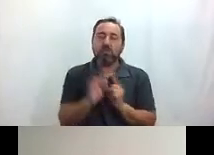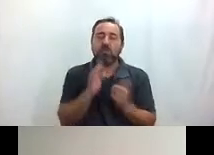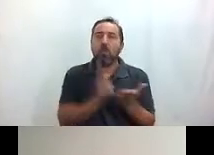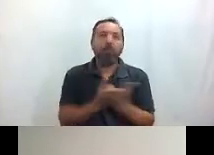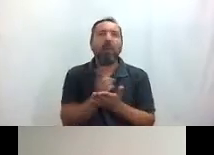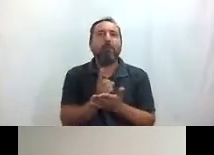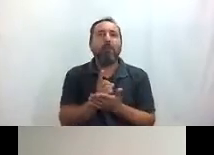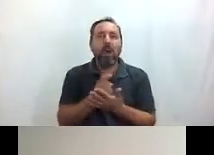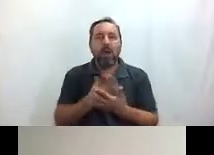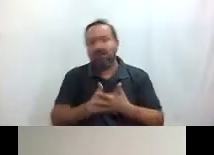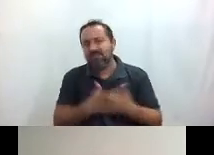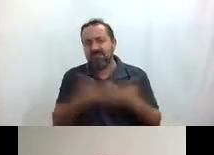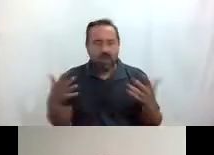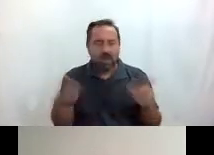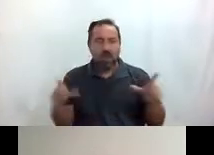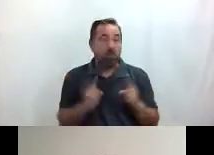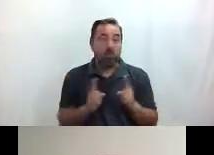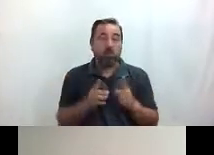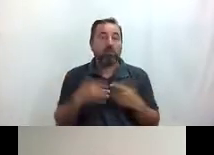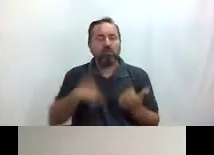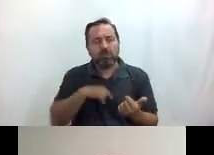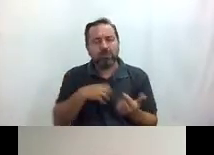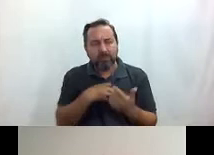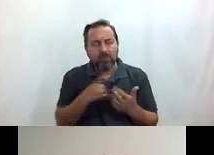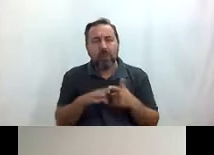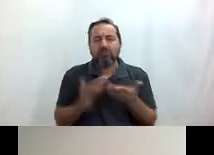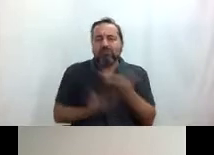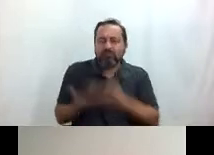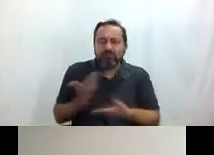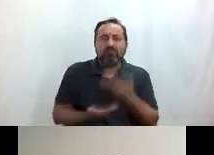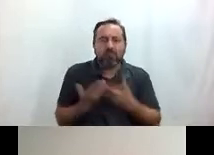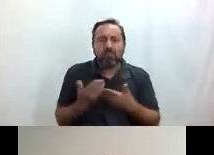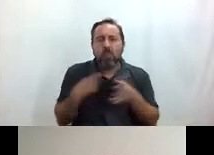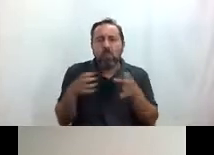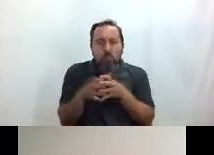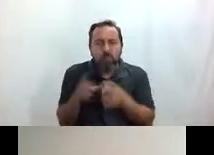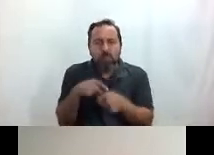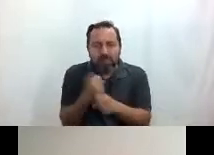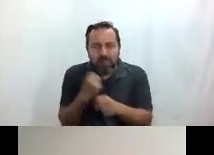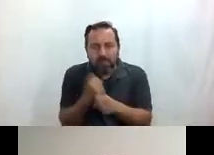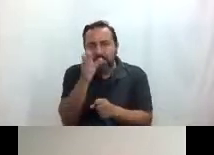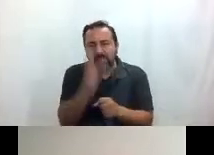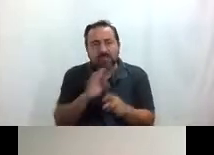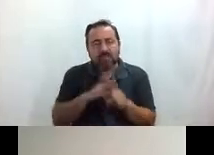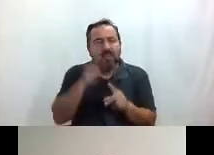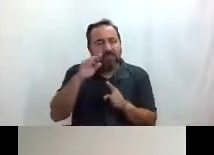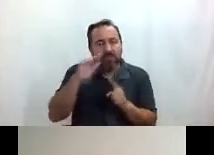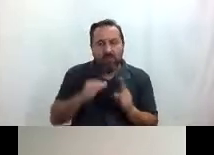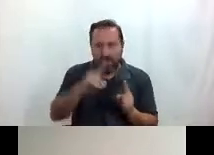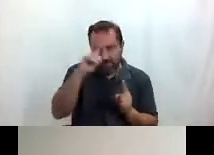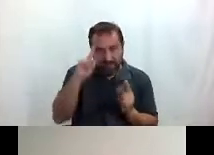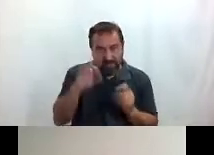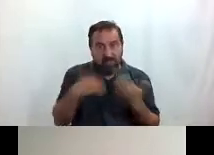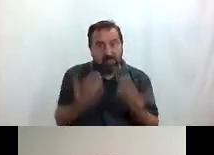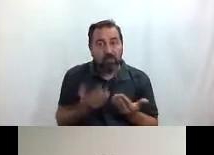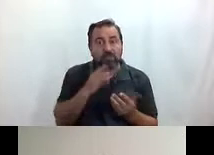gigantesco entonces hemos trabajado mano a mano con este grupo de trabajo de personas con visión baja de Madrid y nos ha